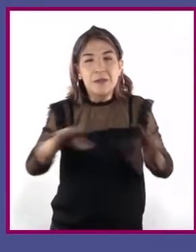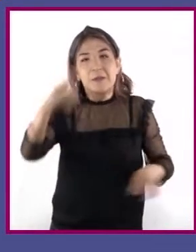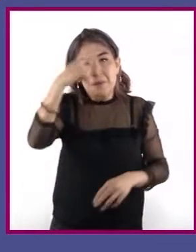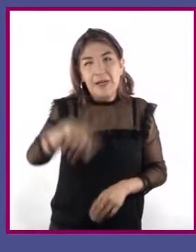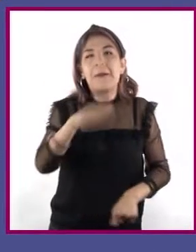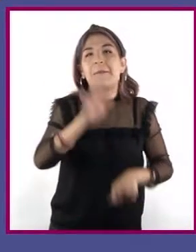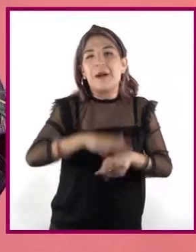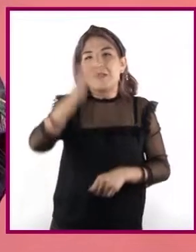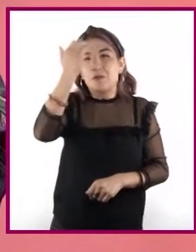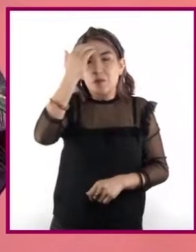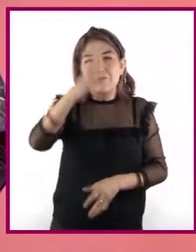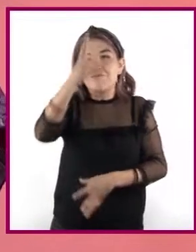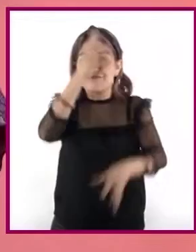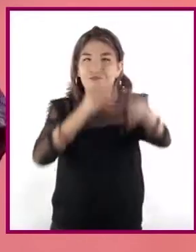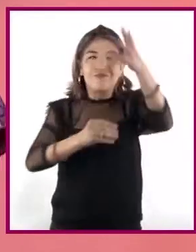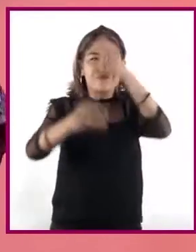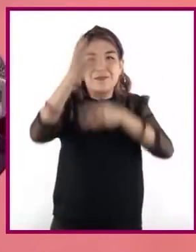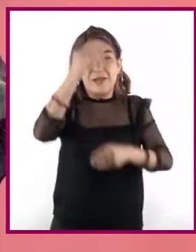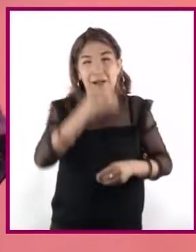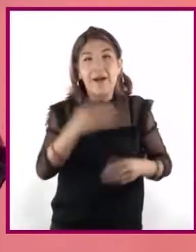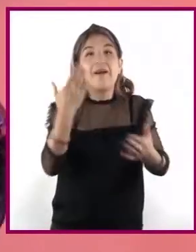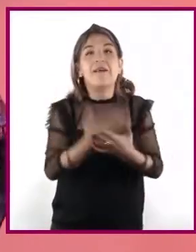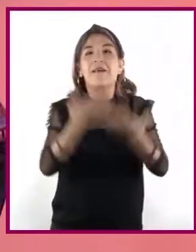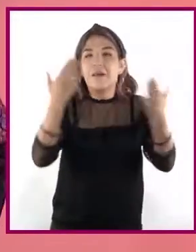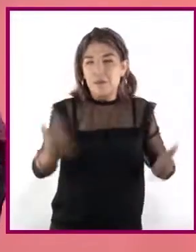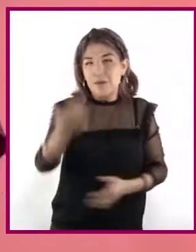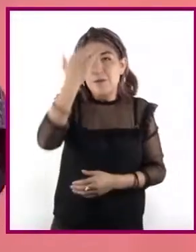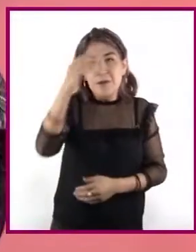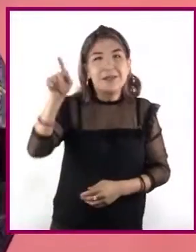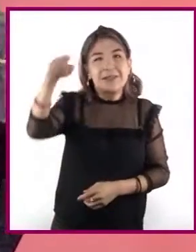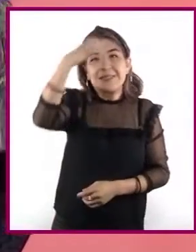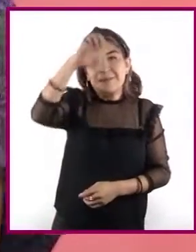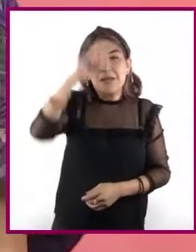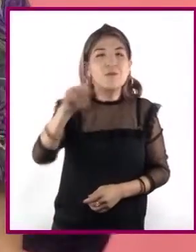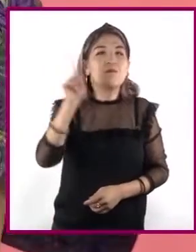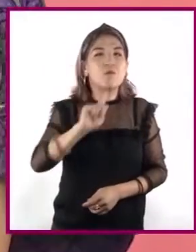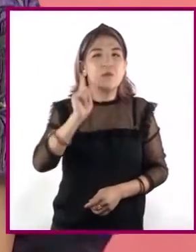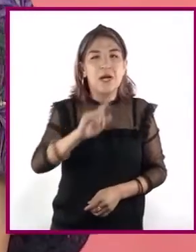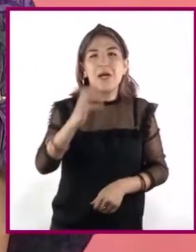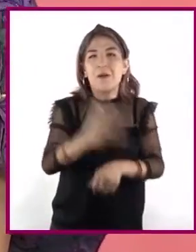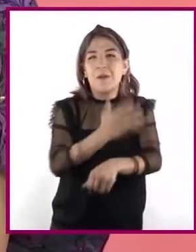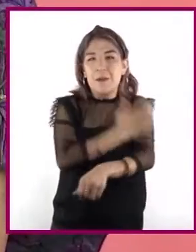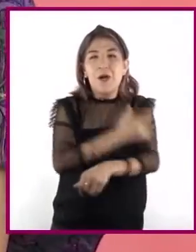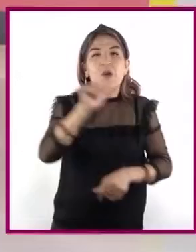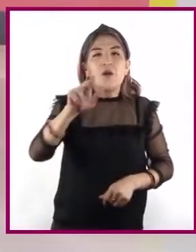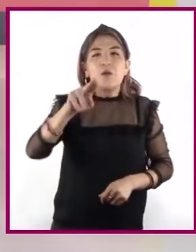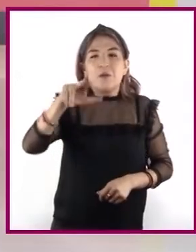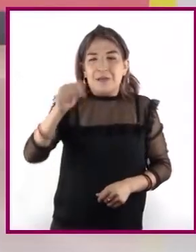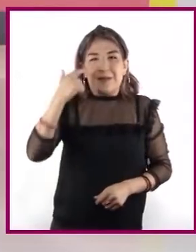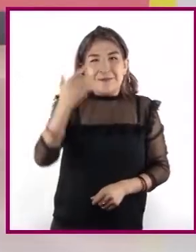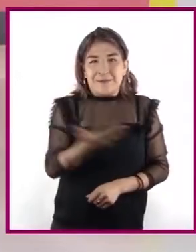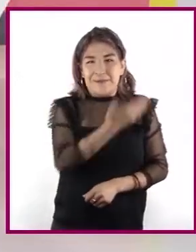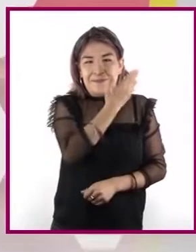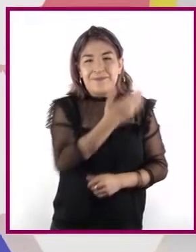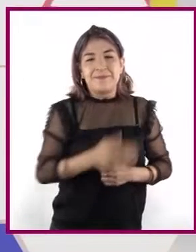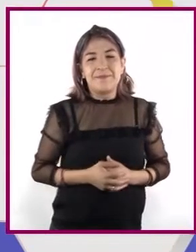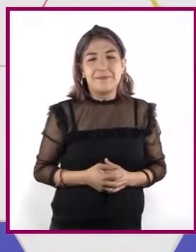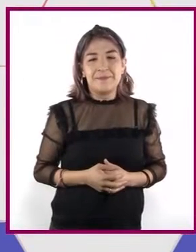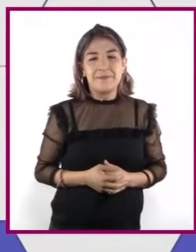adquirir conocimiento. Ahora conozcamos la experiencia de su compañera Luna. ¡Corre, video!